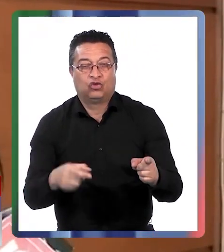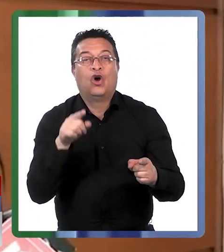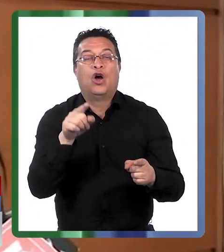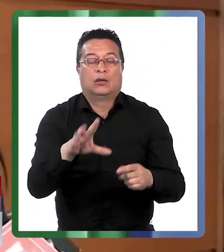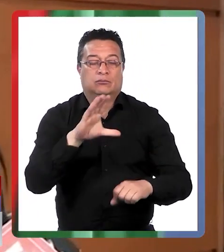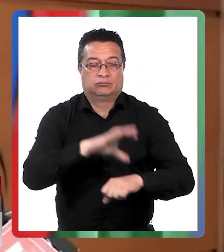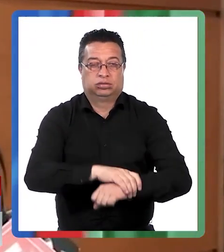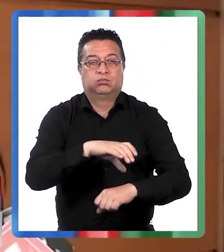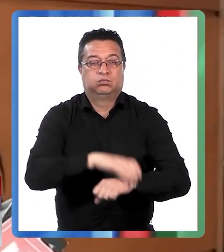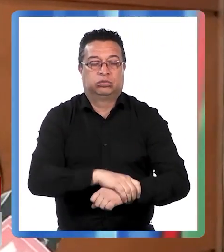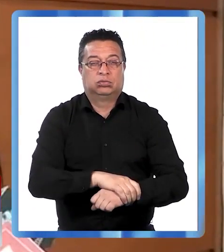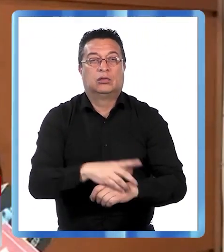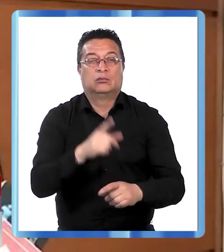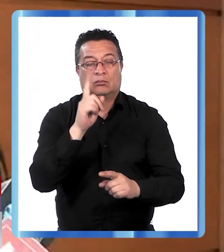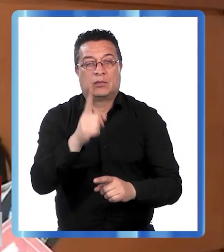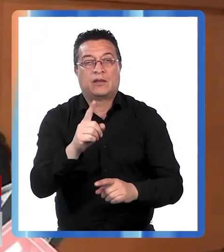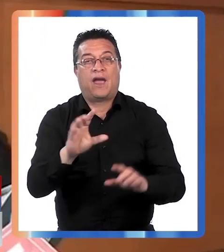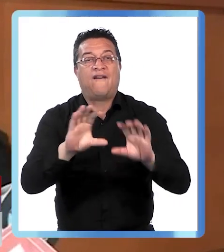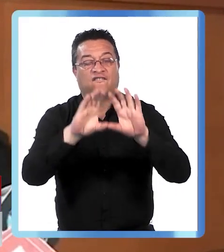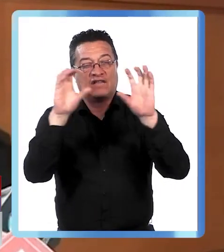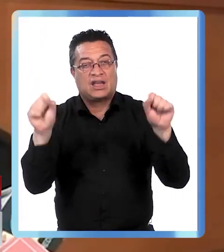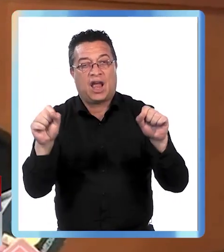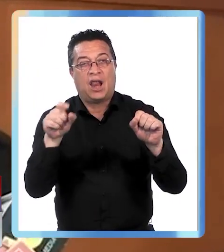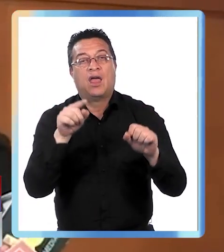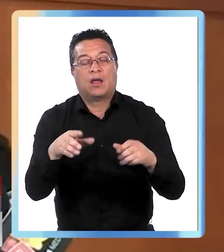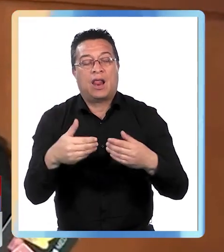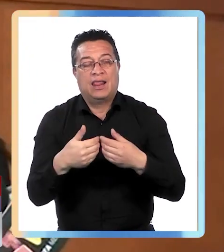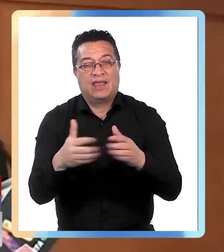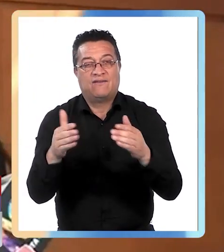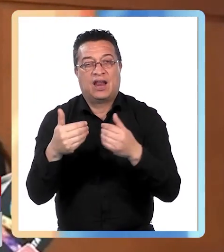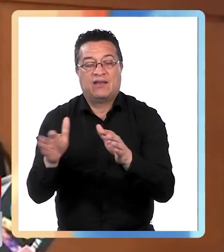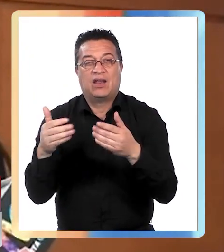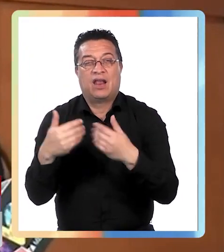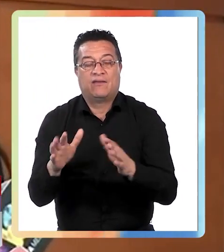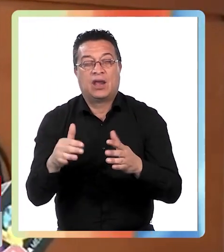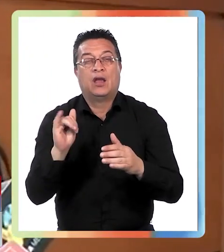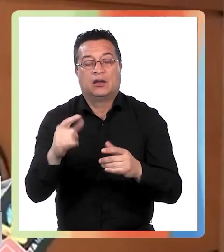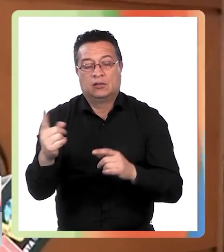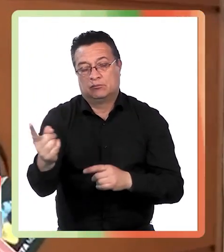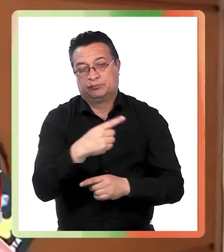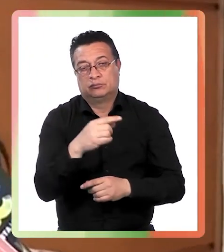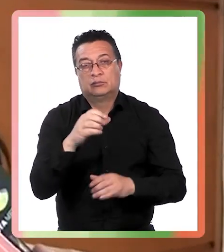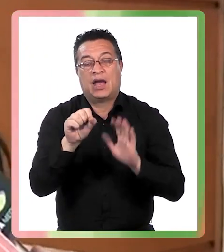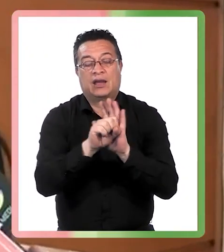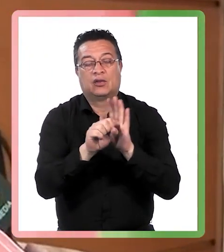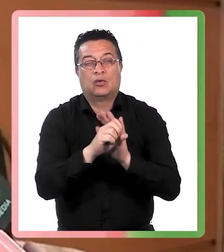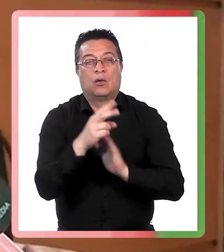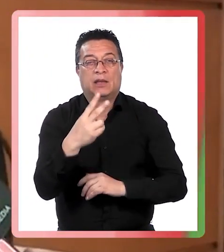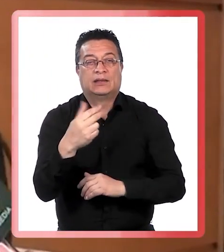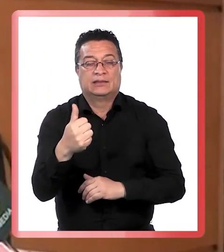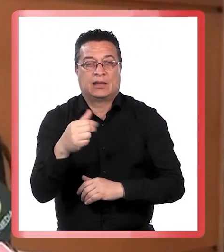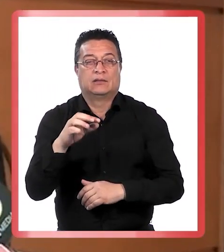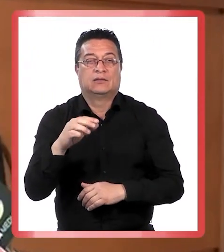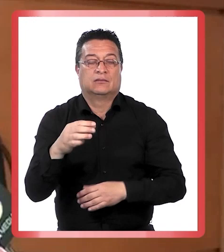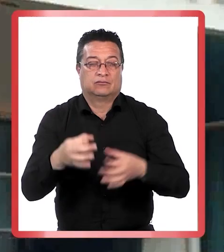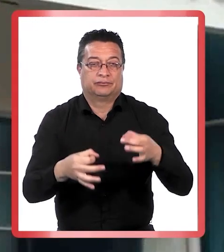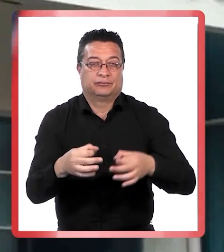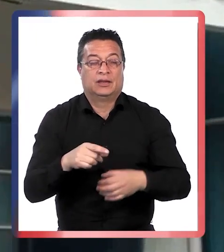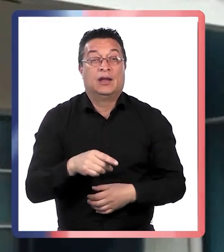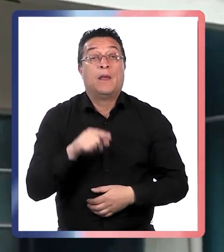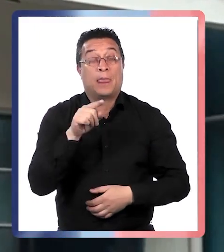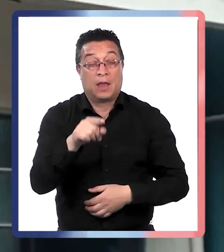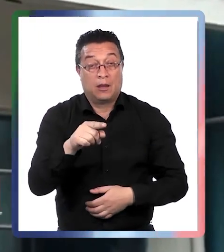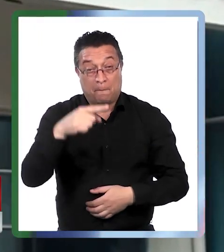los cuales fueron detenidos y por instrucción del fiscal fueron puestos en libertad y apercibió el artículo 26 del código presencial penal